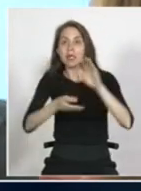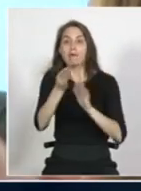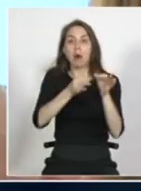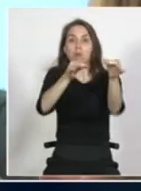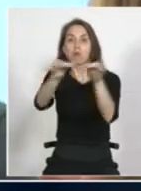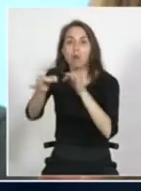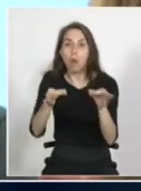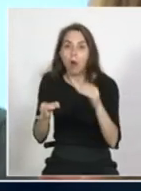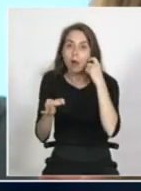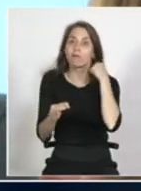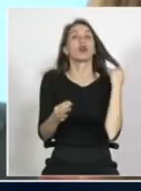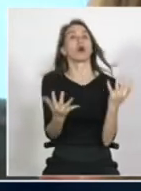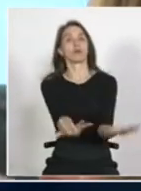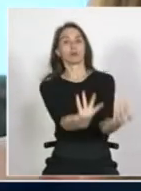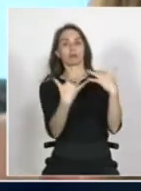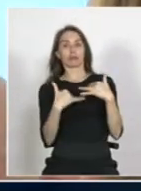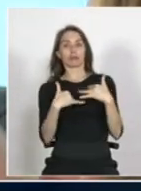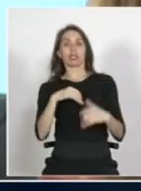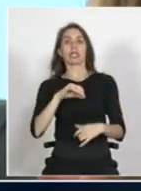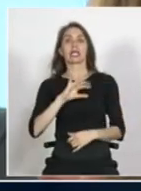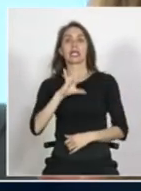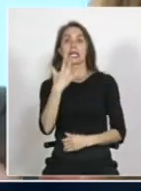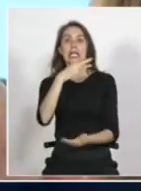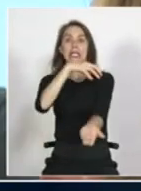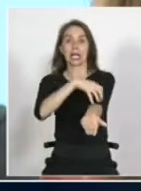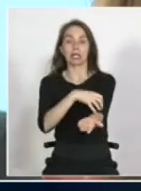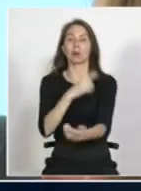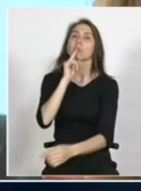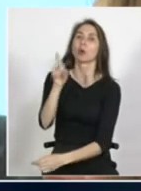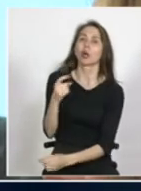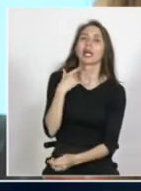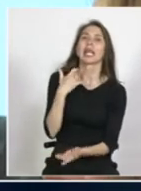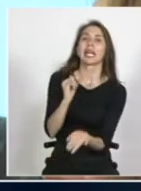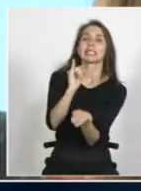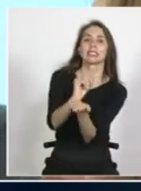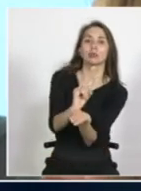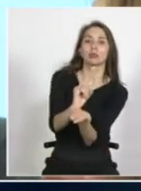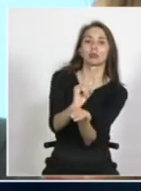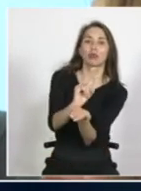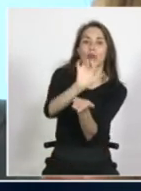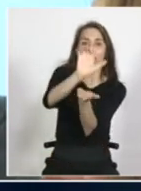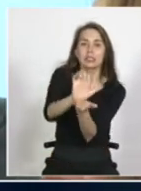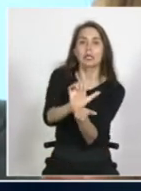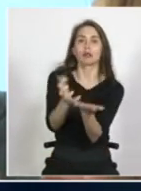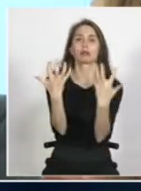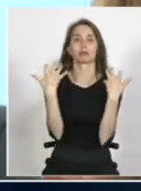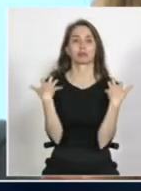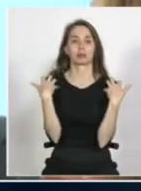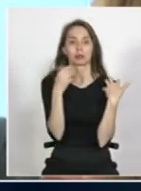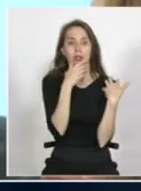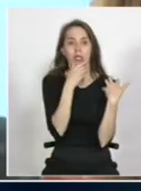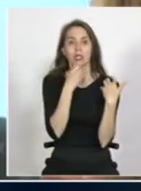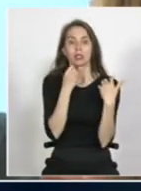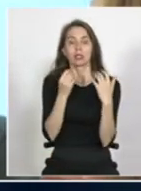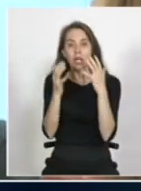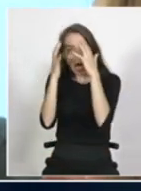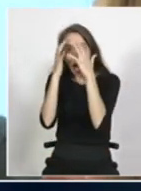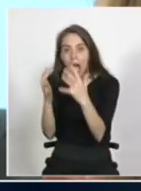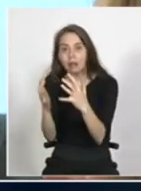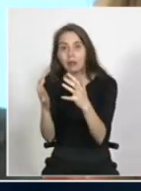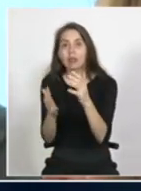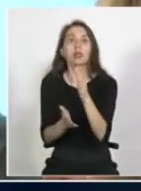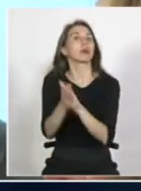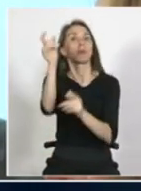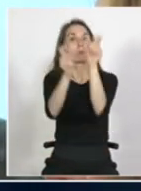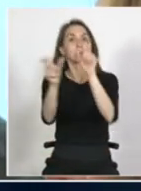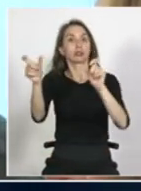con la pregunta de qué institucionalidad o qué órgano de tal debe tomarse cargo en atender la red de migratoria lo